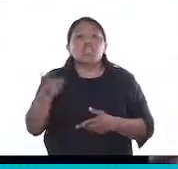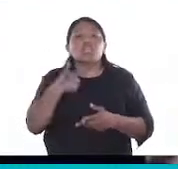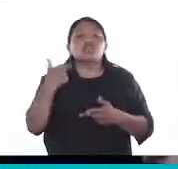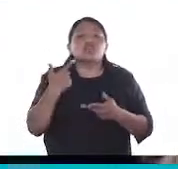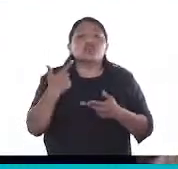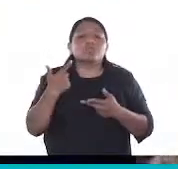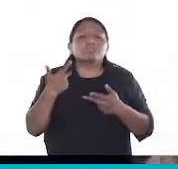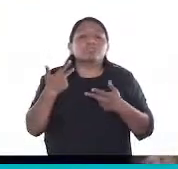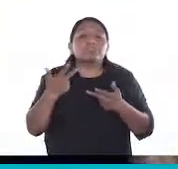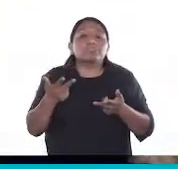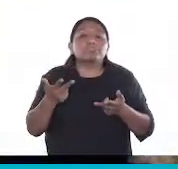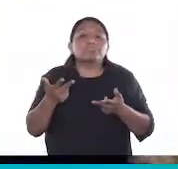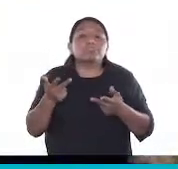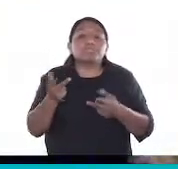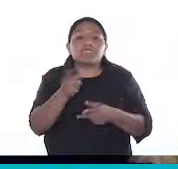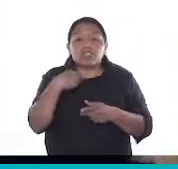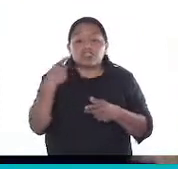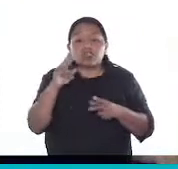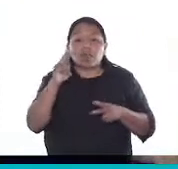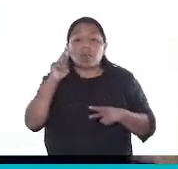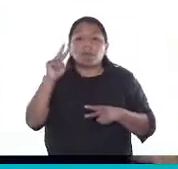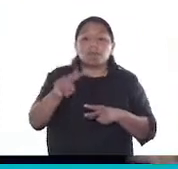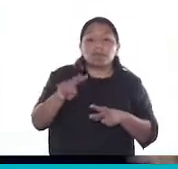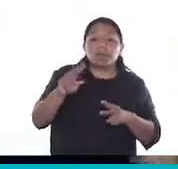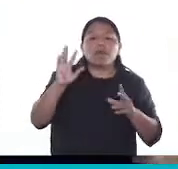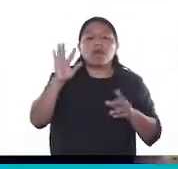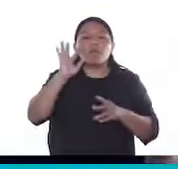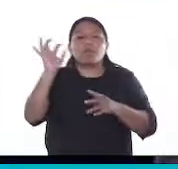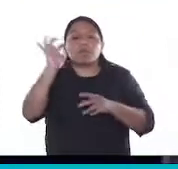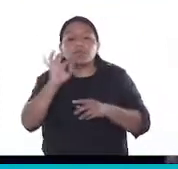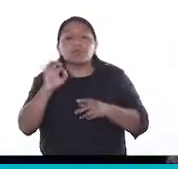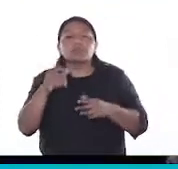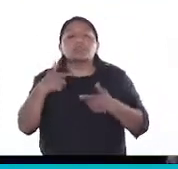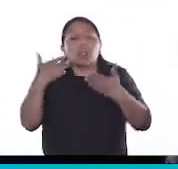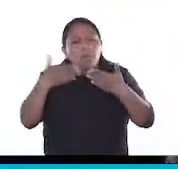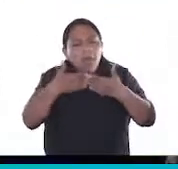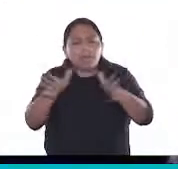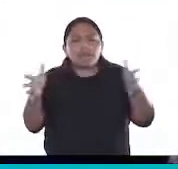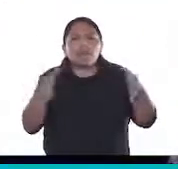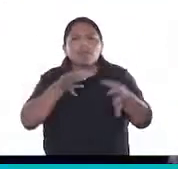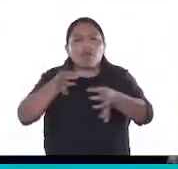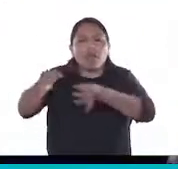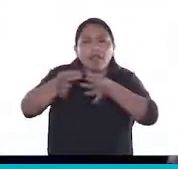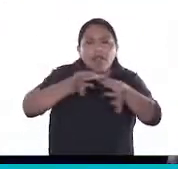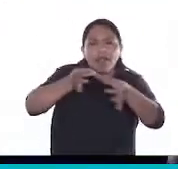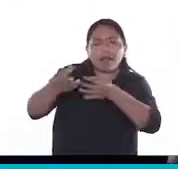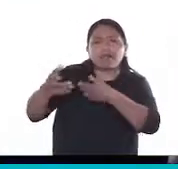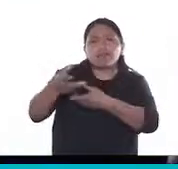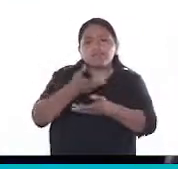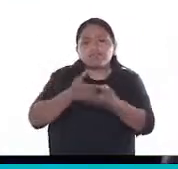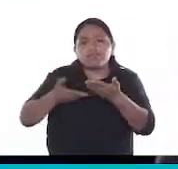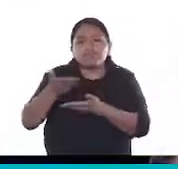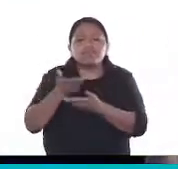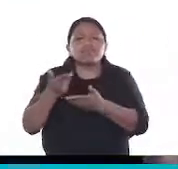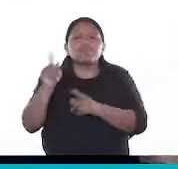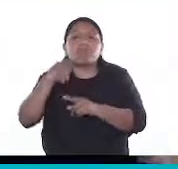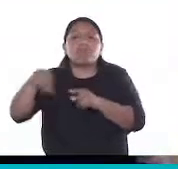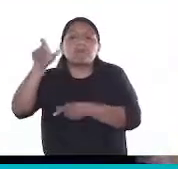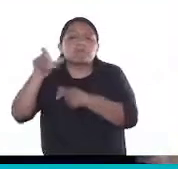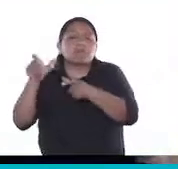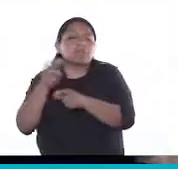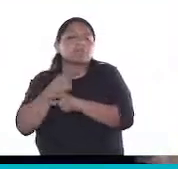visión desde nuestra óptica y nuestra perspectiva y estamos abiertos a la discusión para quienes no las tienen así.